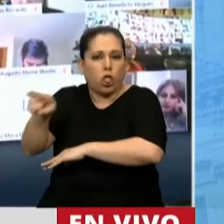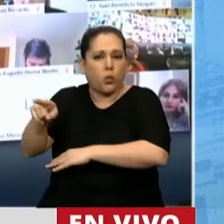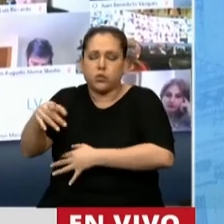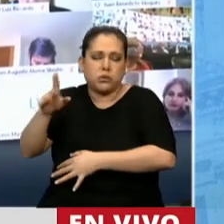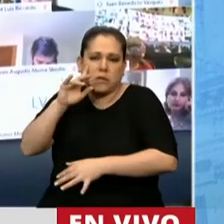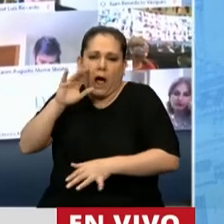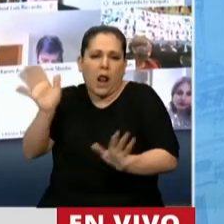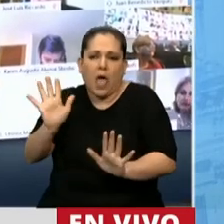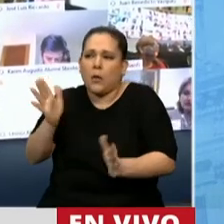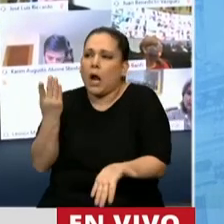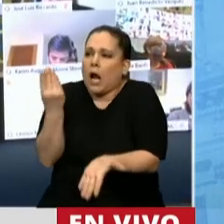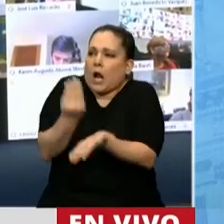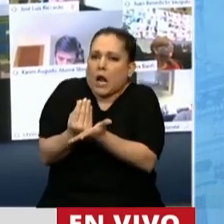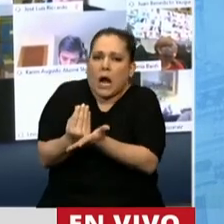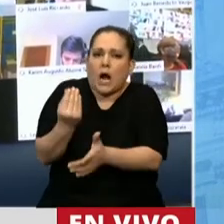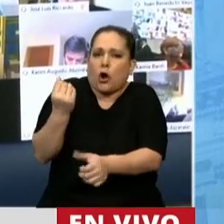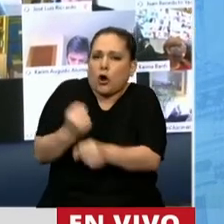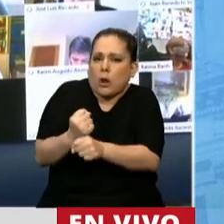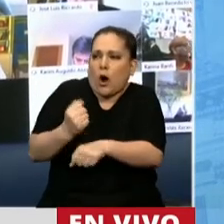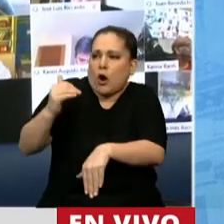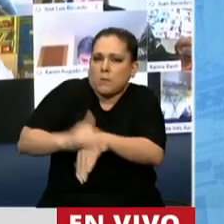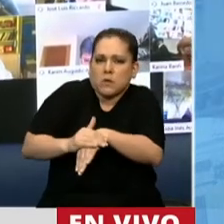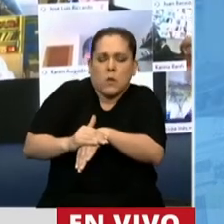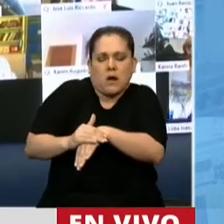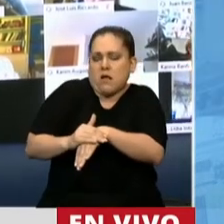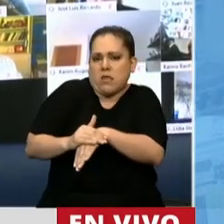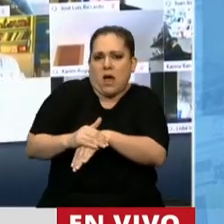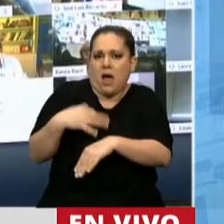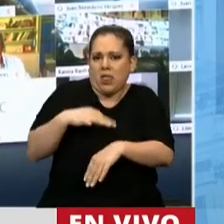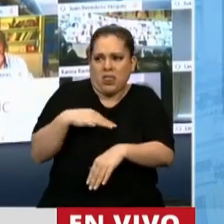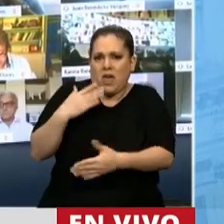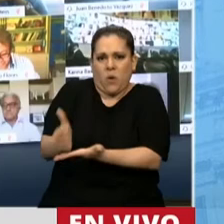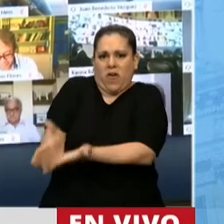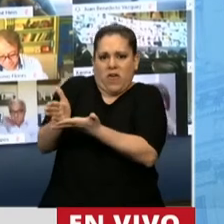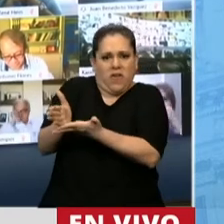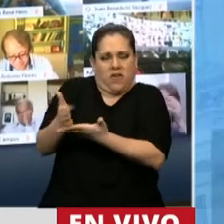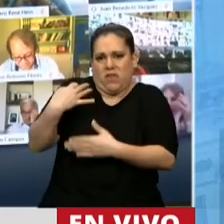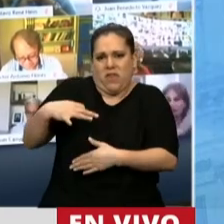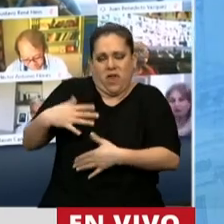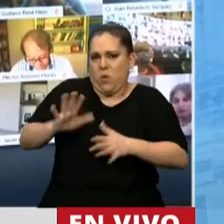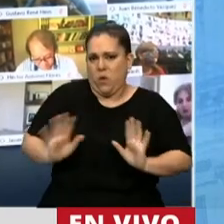lo que responsablemente aquellas exigen de quienes integramos este cuerpo.